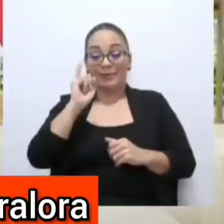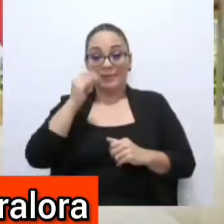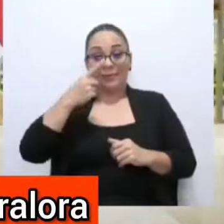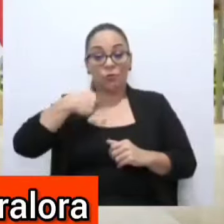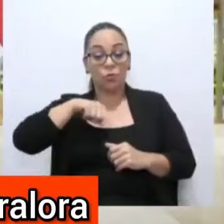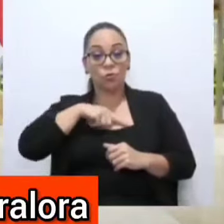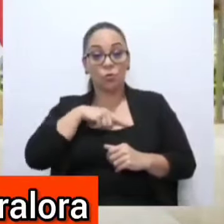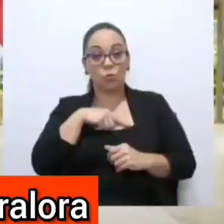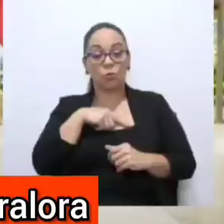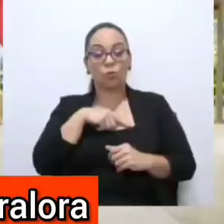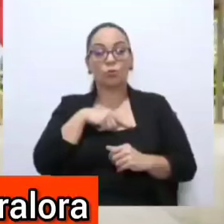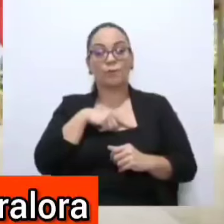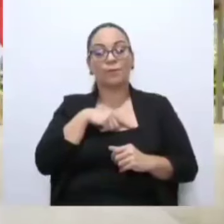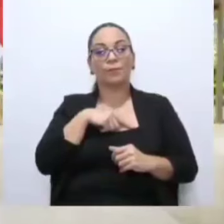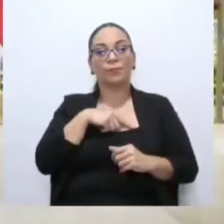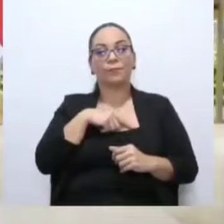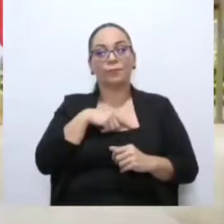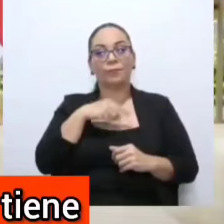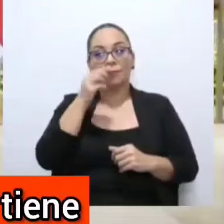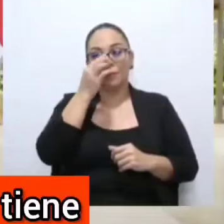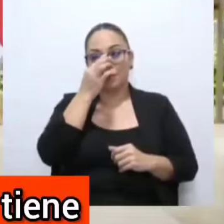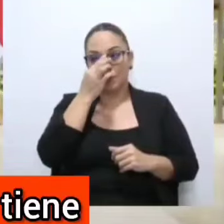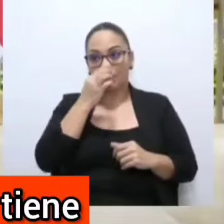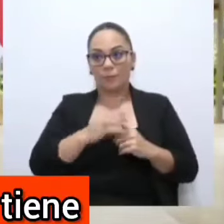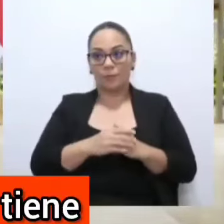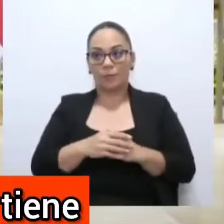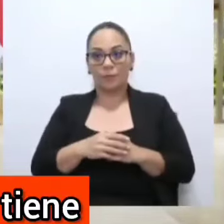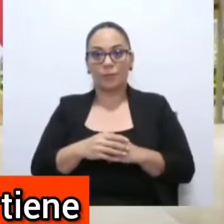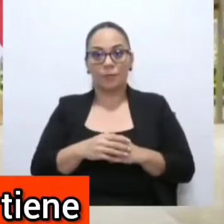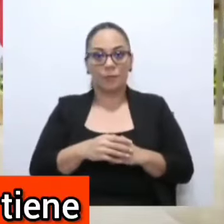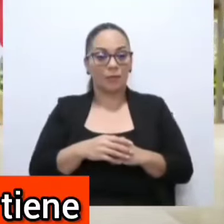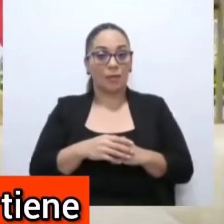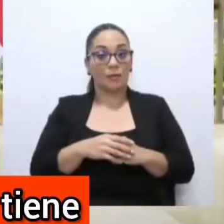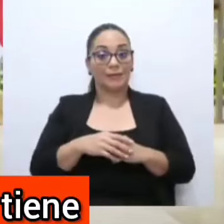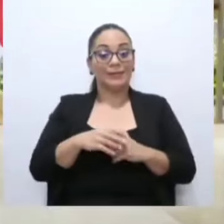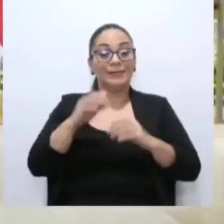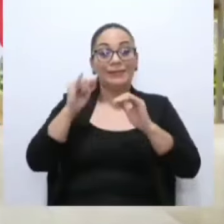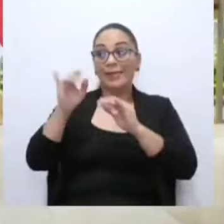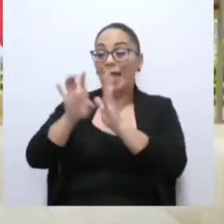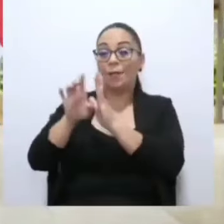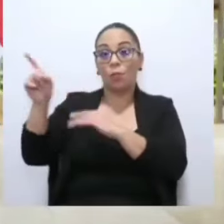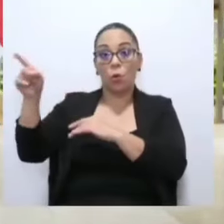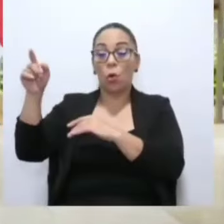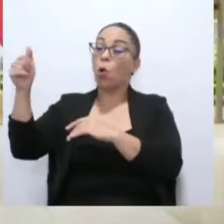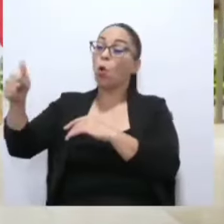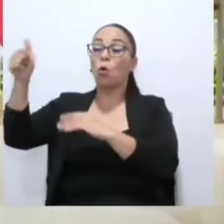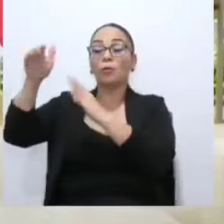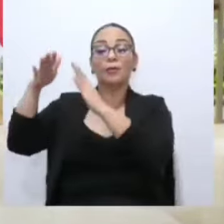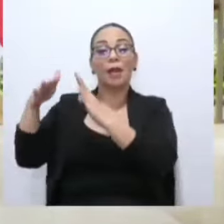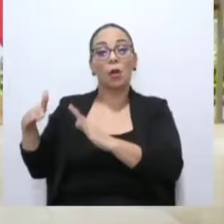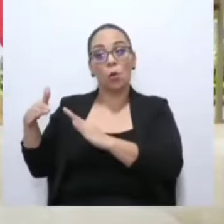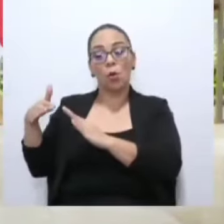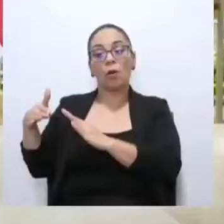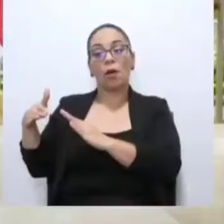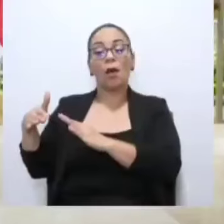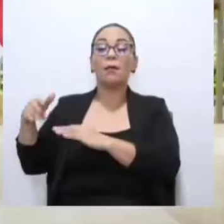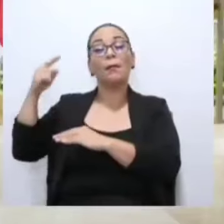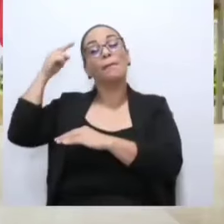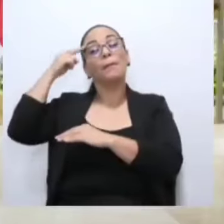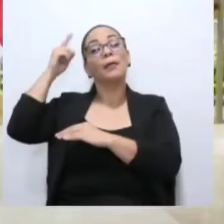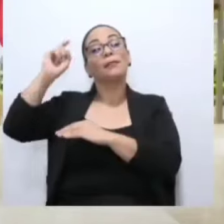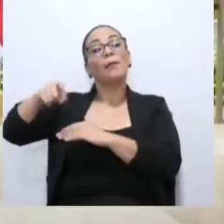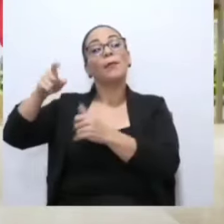obsesión de la Contralora de que todo lo que se construya en Costa Rica tiene que ser por deuda pública,